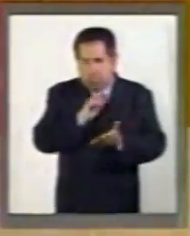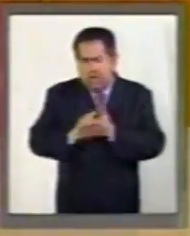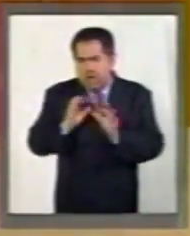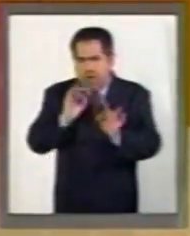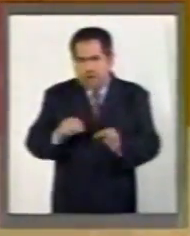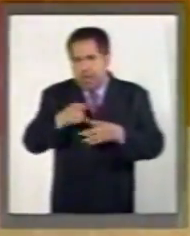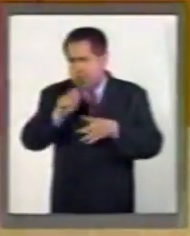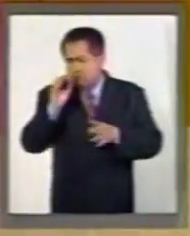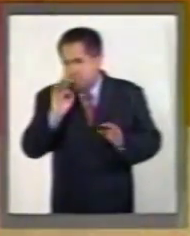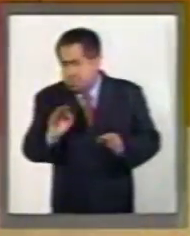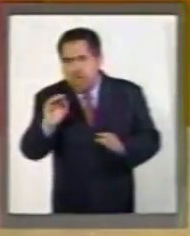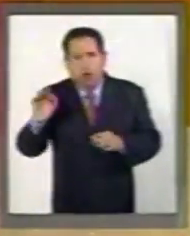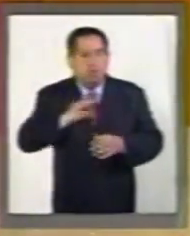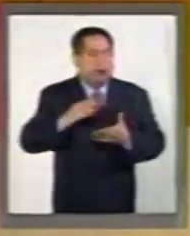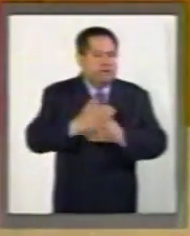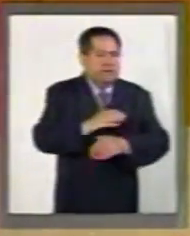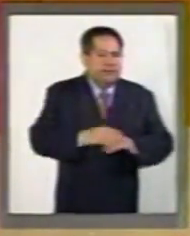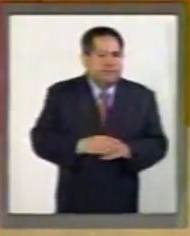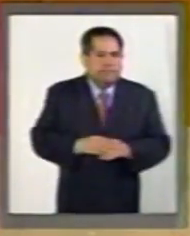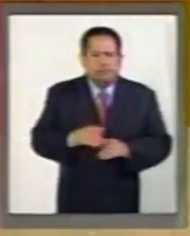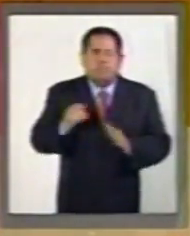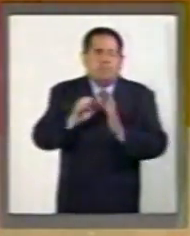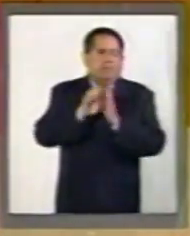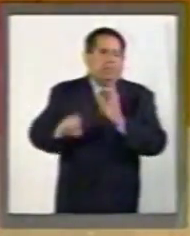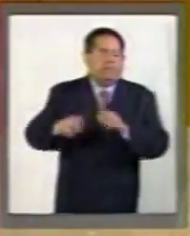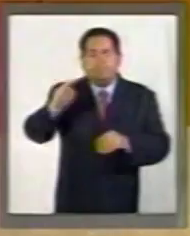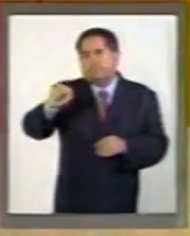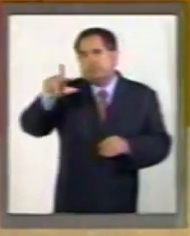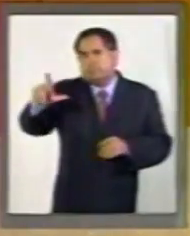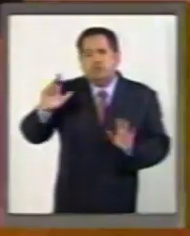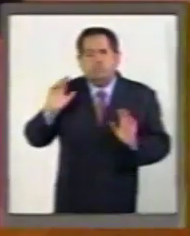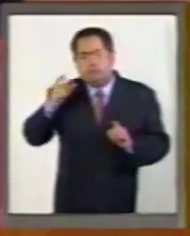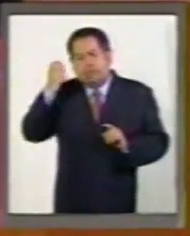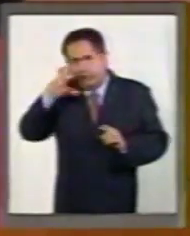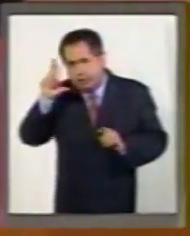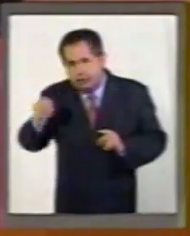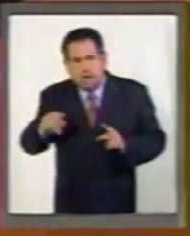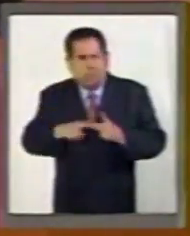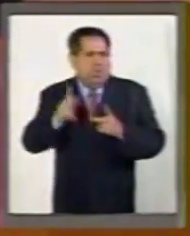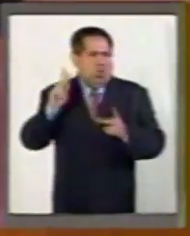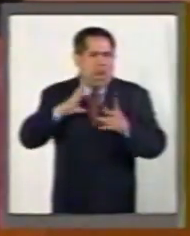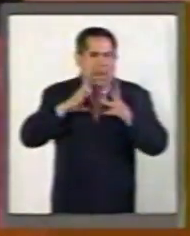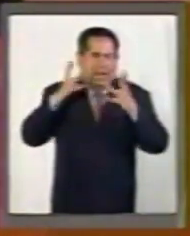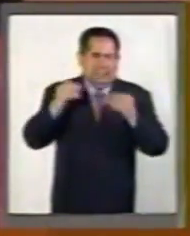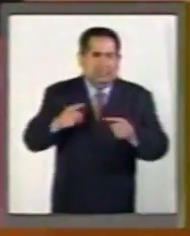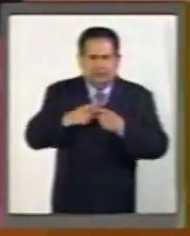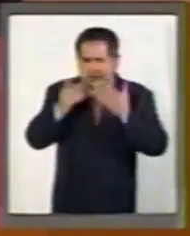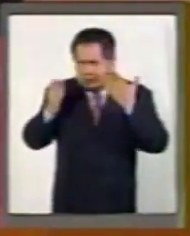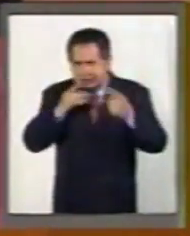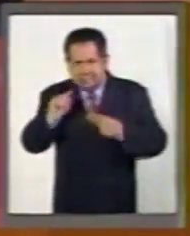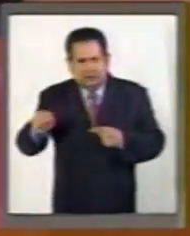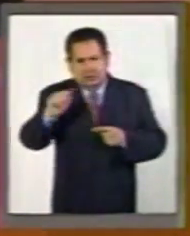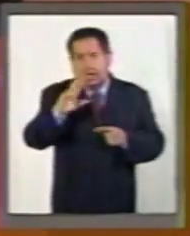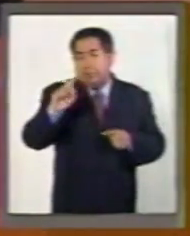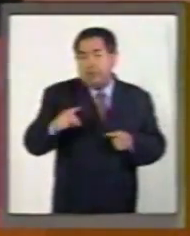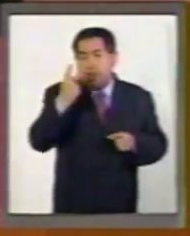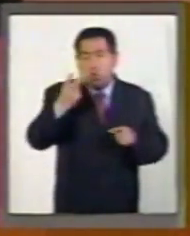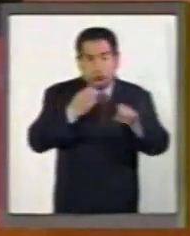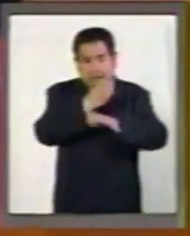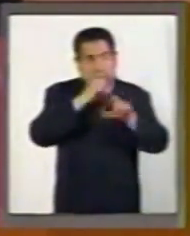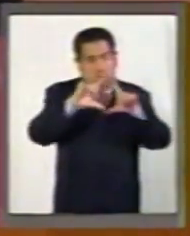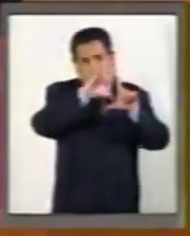aplicables. Aquí solo puse el ejemplo de Nuevo León, de Quintana Roo, pero tenemos el estudio de las 32